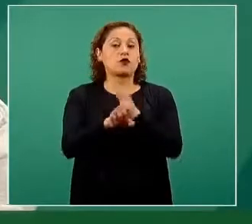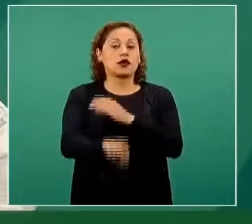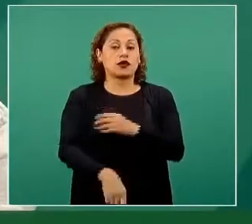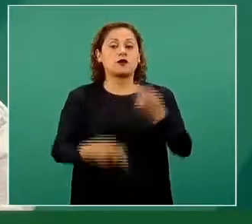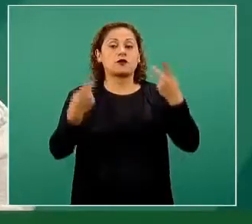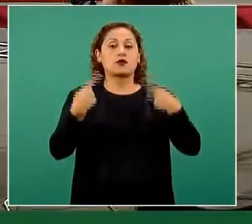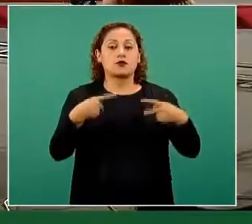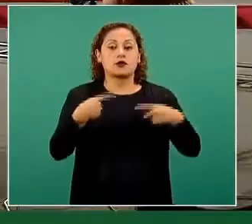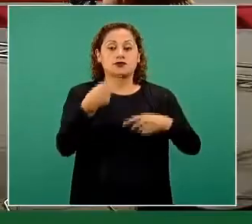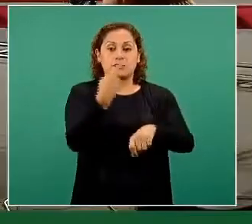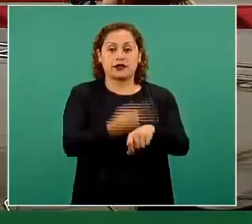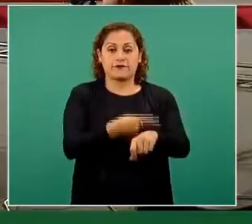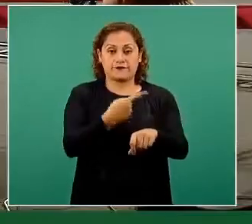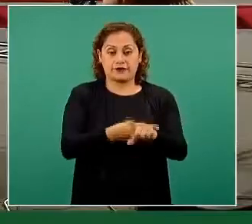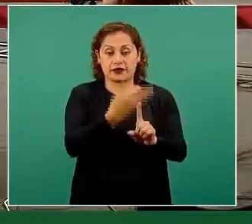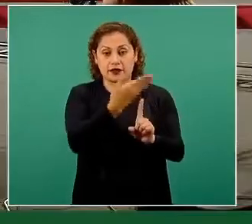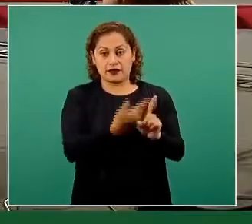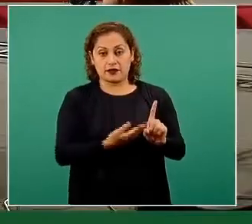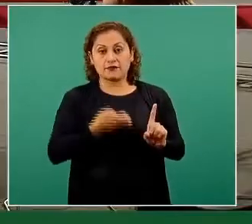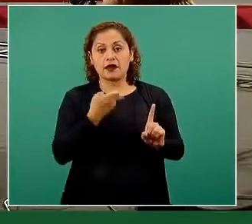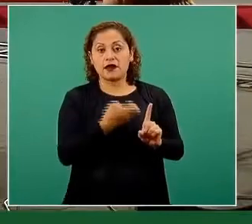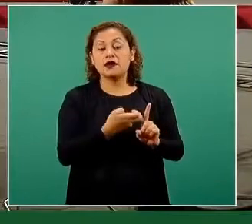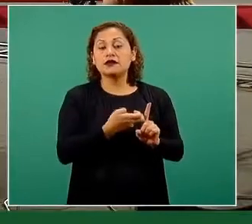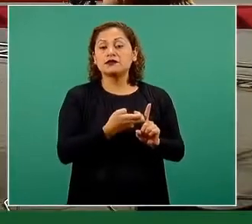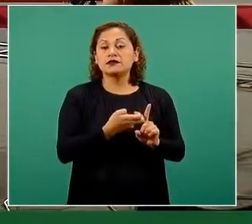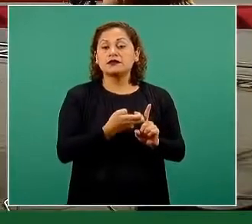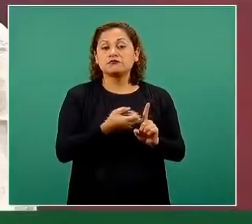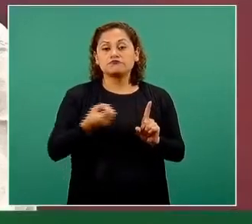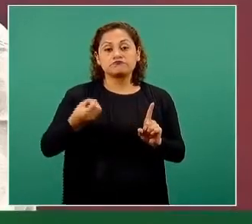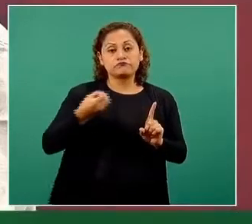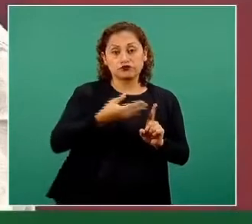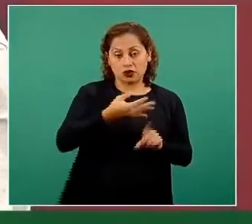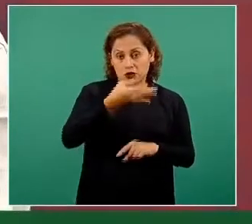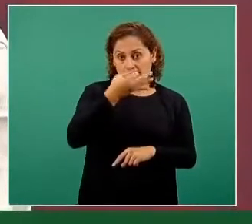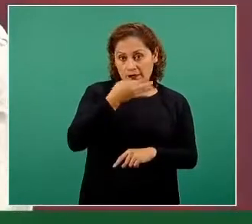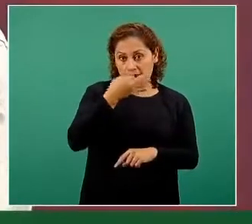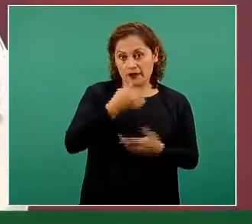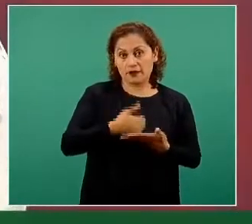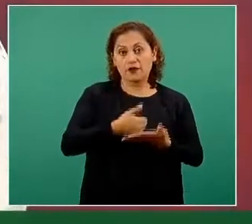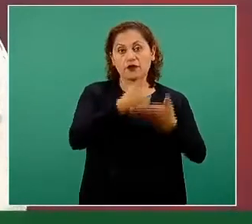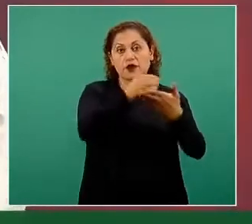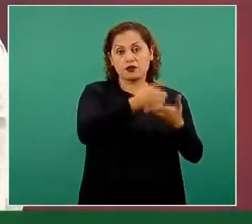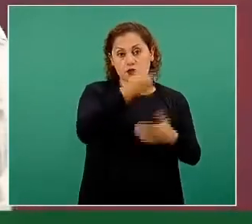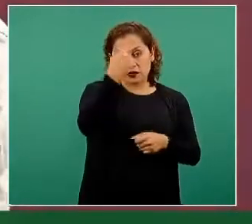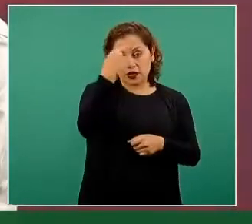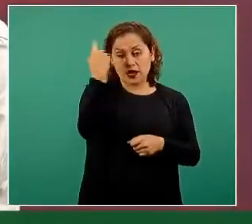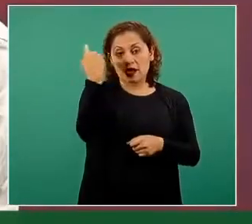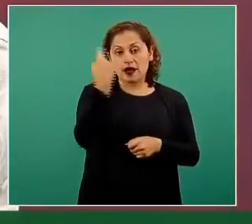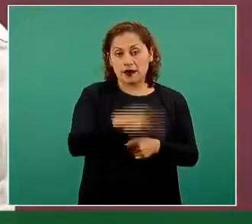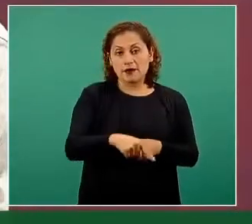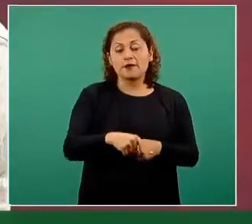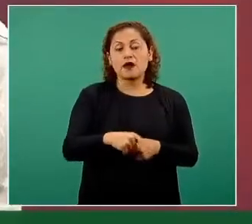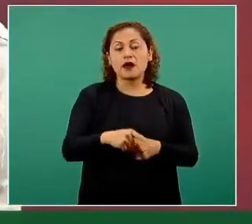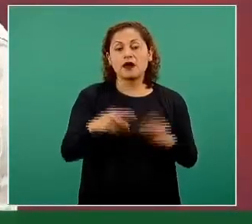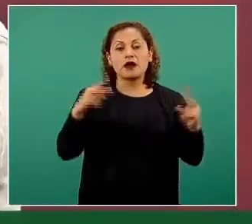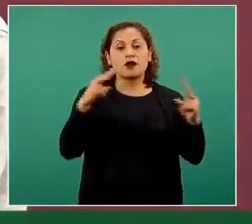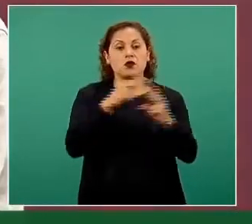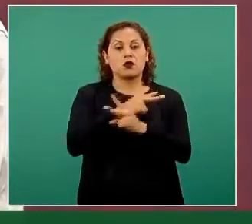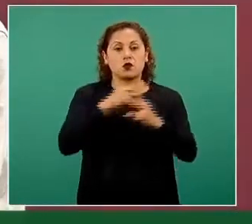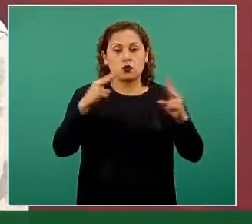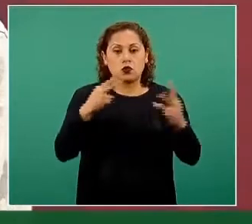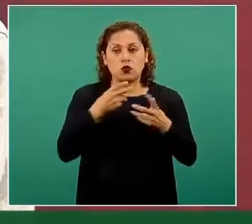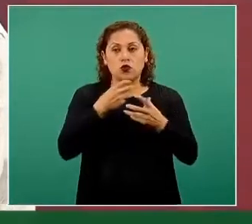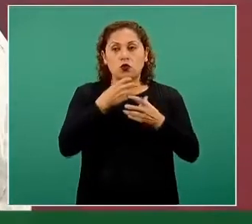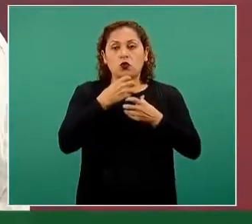reducir la probabilidad de que una persona necesite llegar a la intubación si es que tiene un COVID moderado.